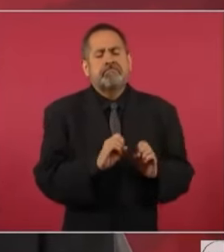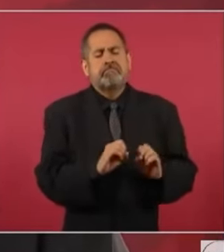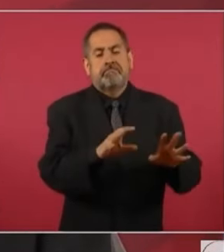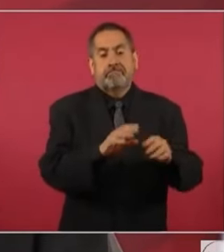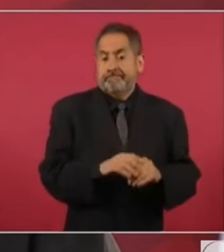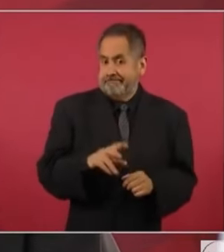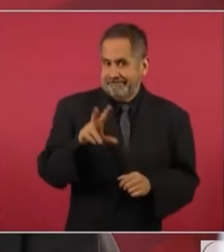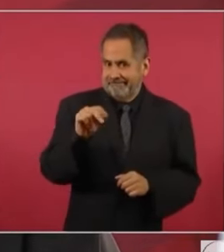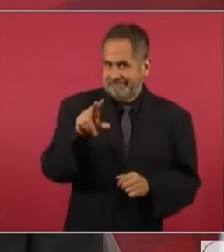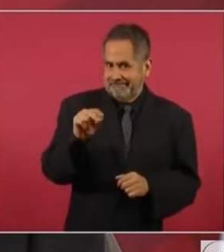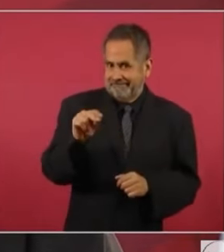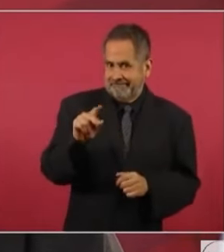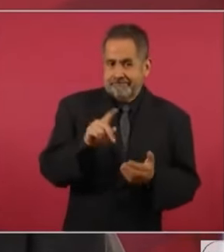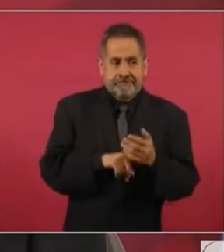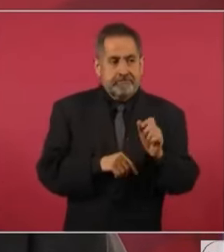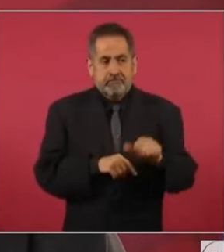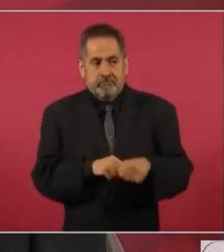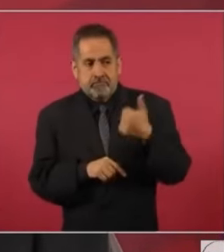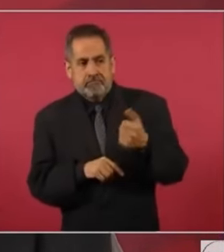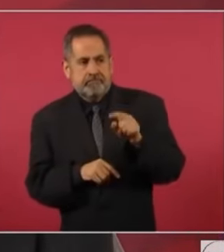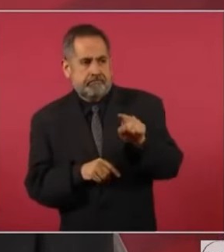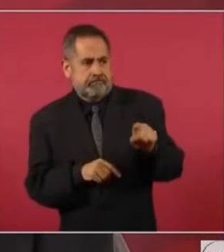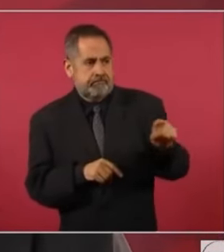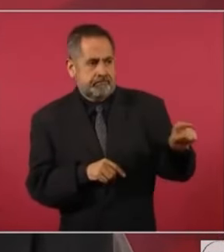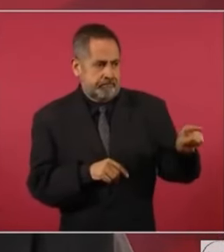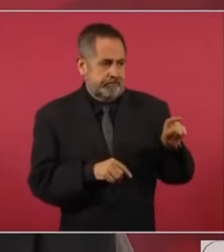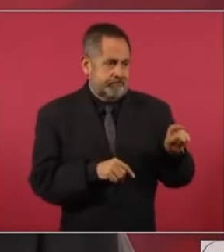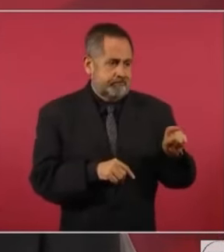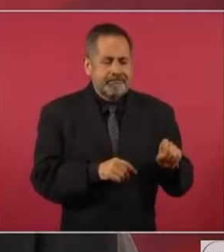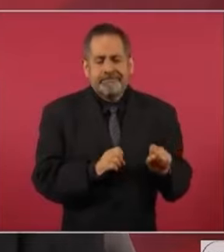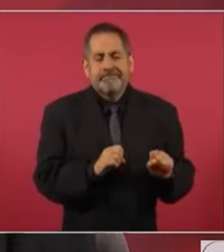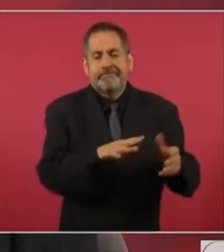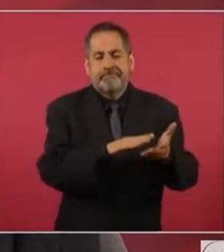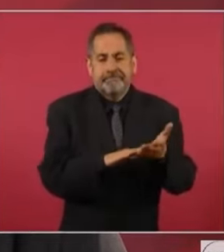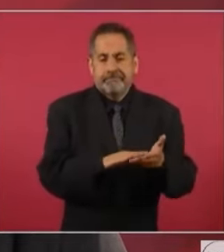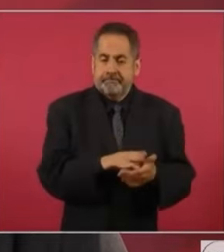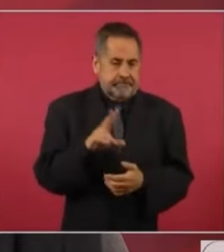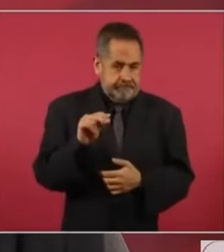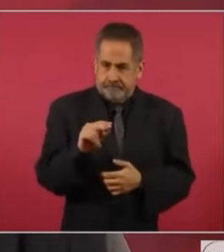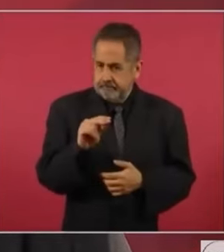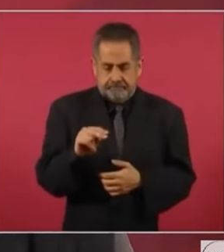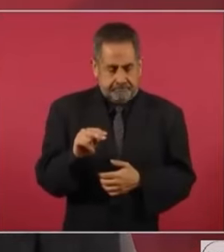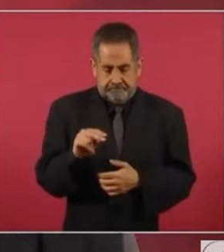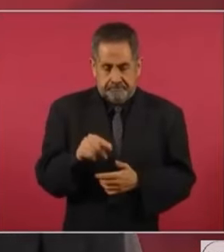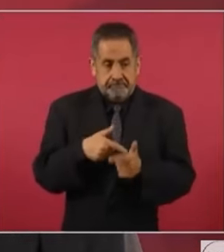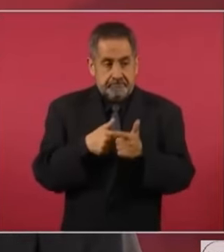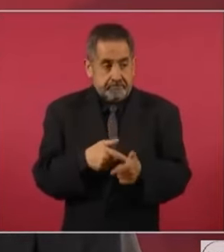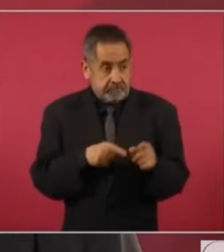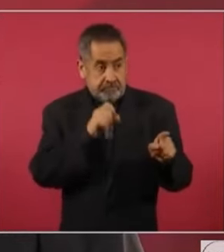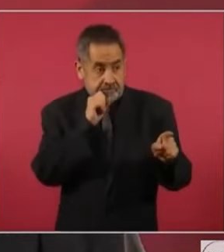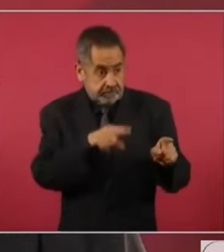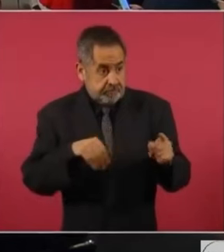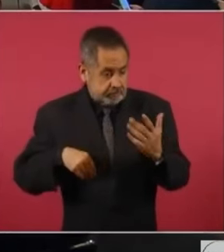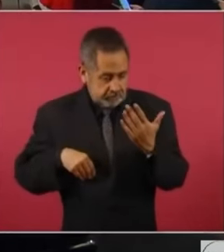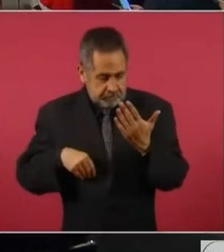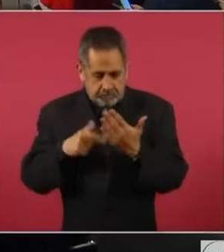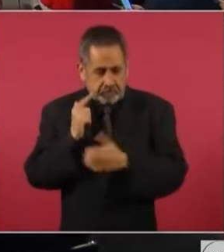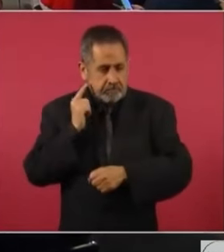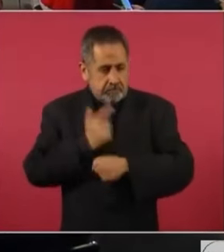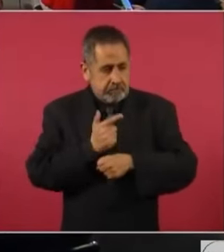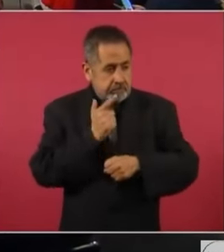a otros y a quienes puedan resultar hacia adelante